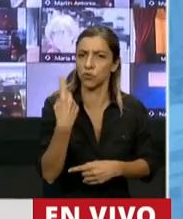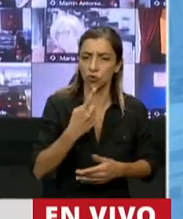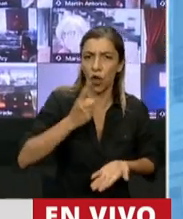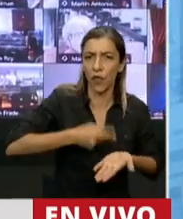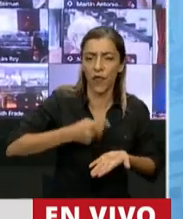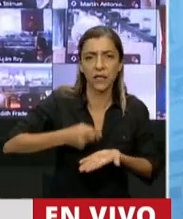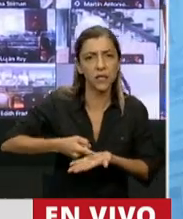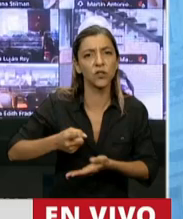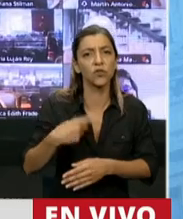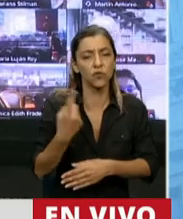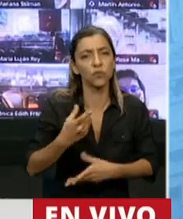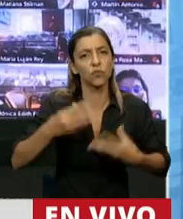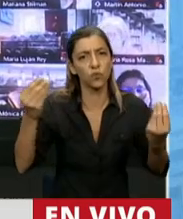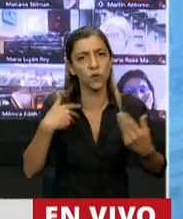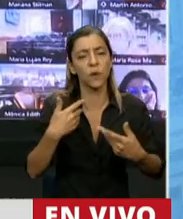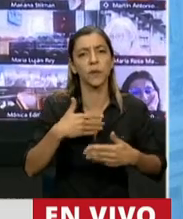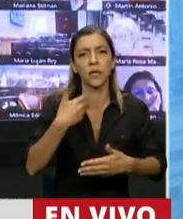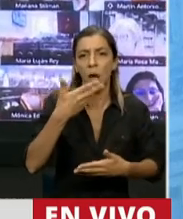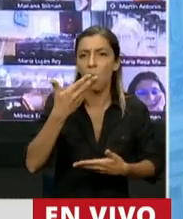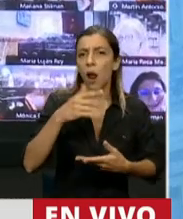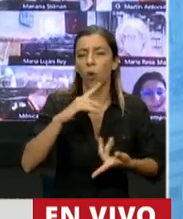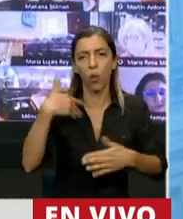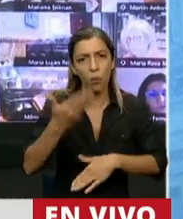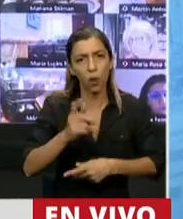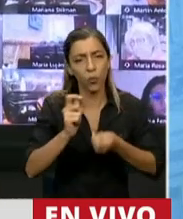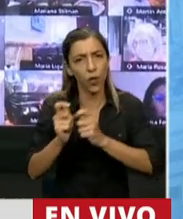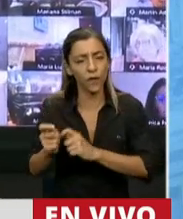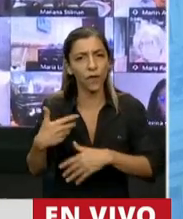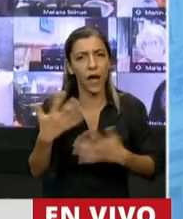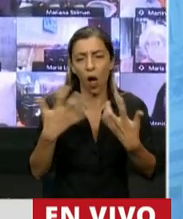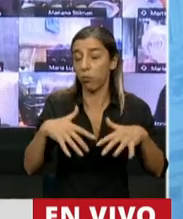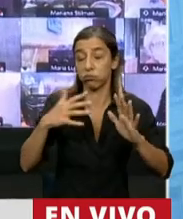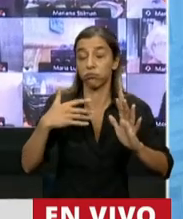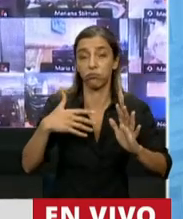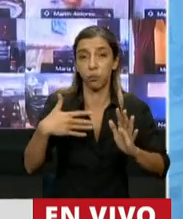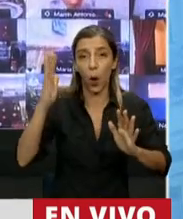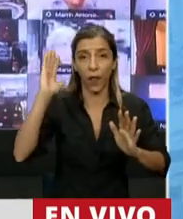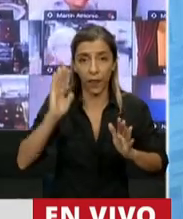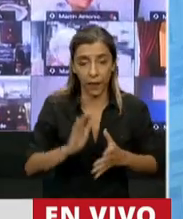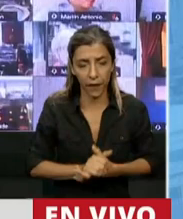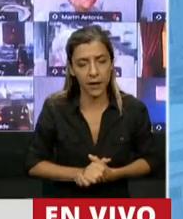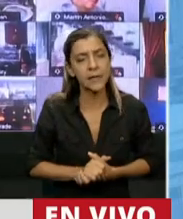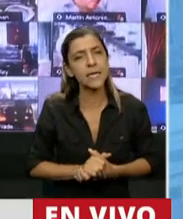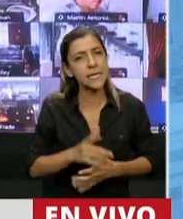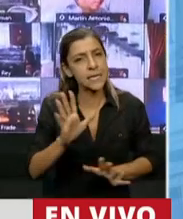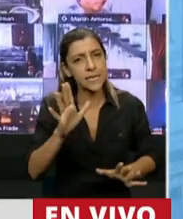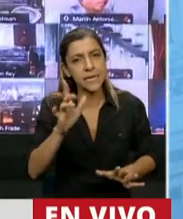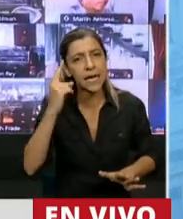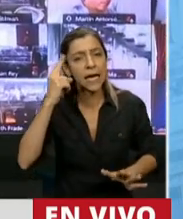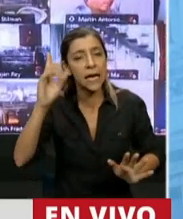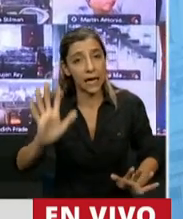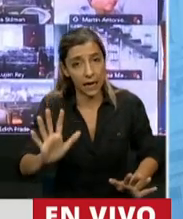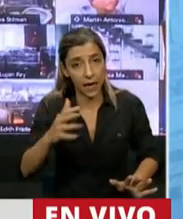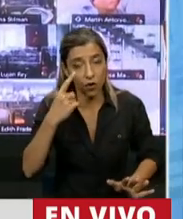lo que hablamos lo podemos modificar automáticamente y creo, y ahí también hago un apartado porque el tema que se está